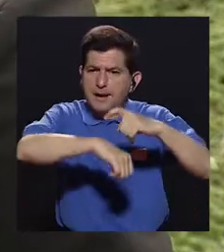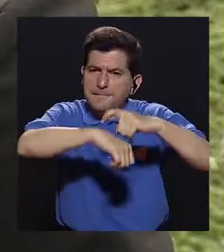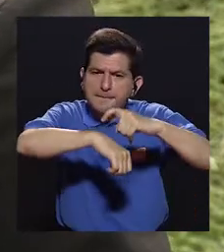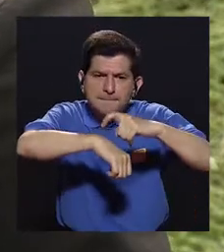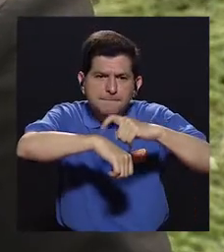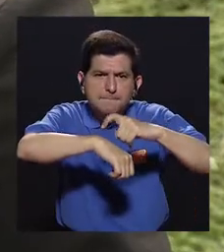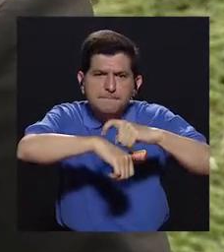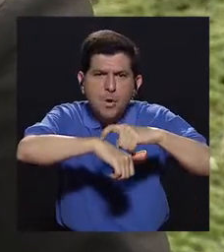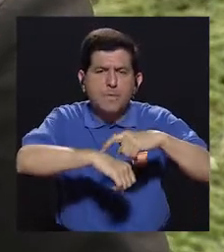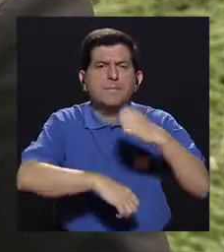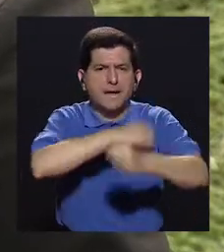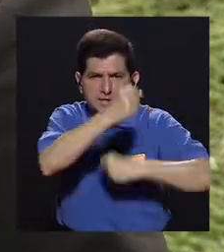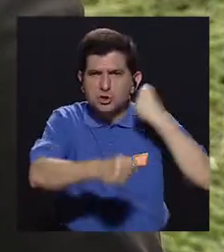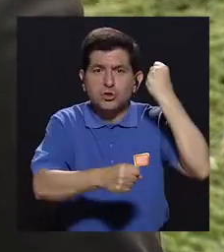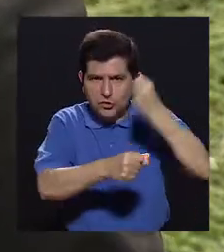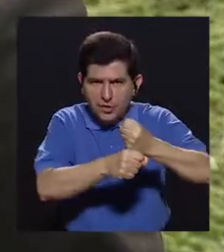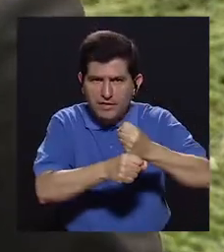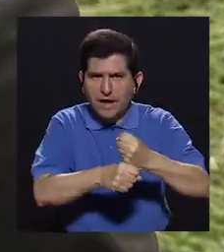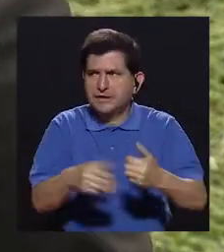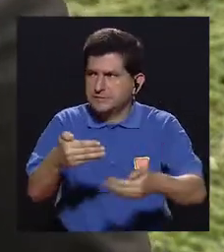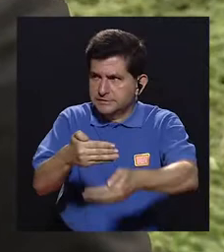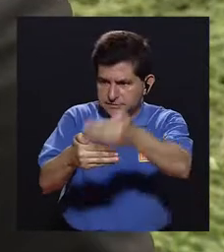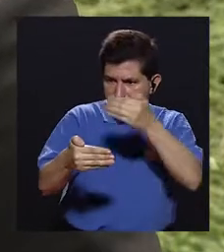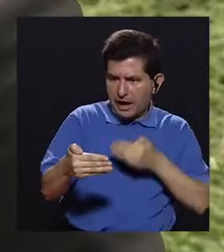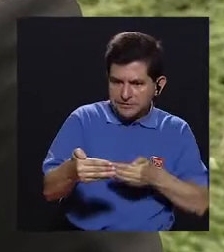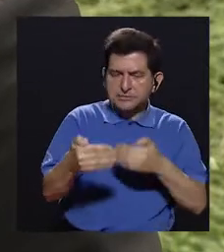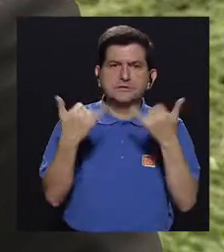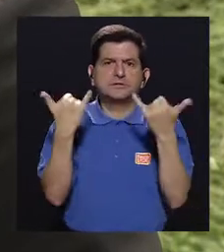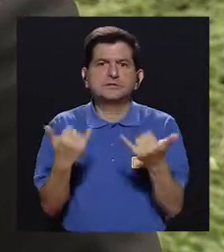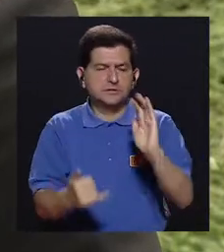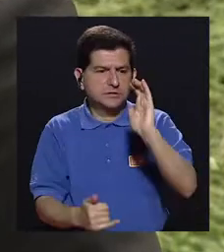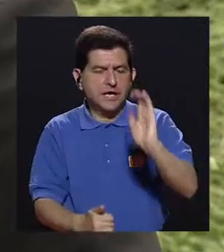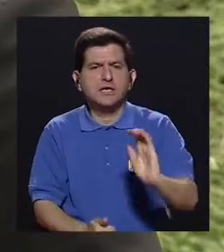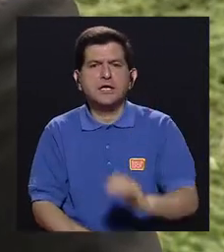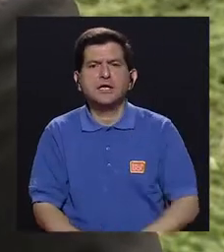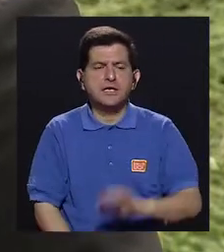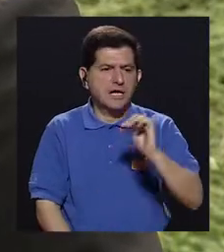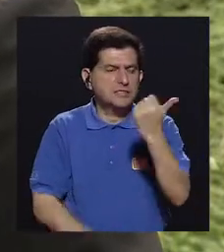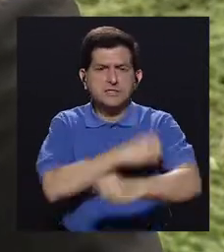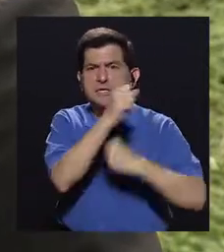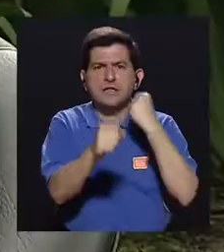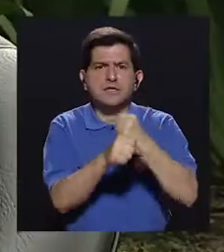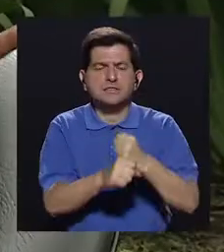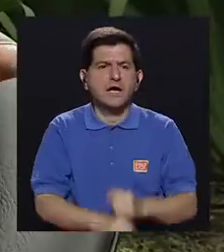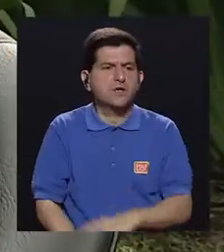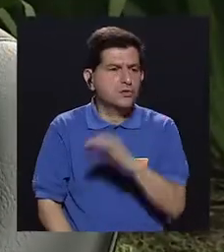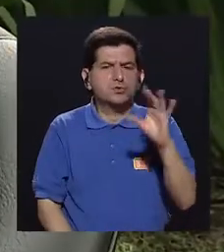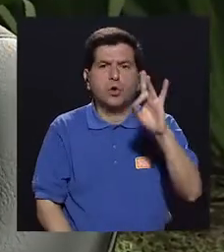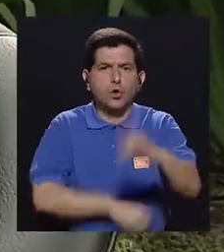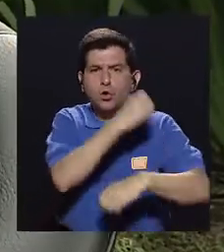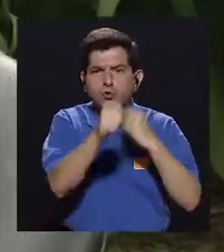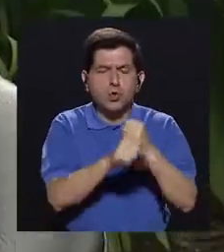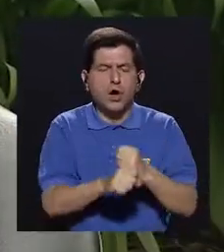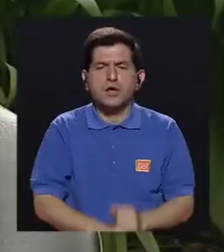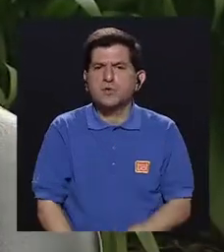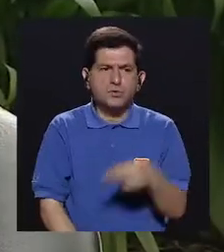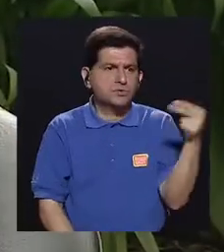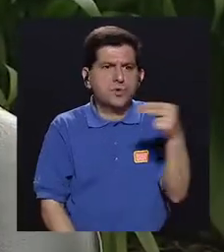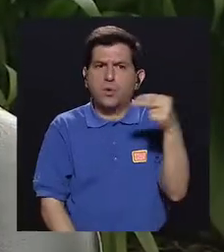de... ¿La edad? Sí, la edad se adelanta, o sea, ya hay niñas maduras de 10 años, como una distorsión de todo su